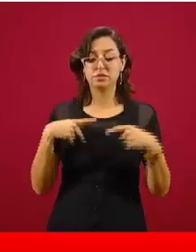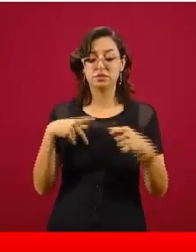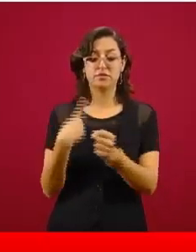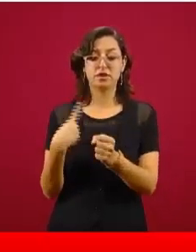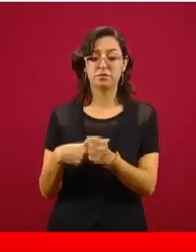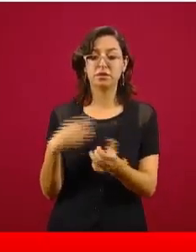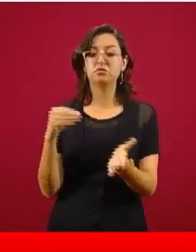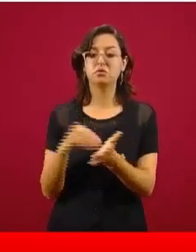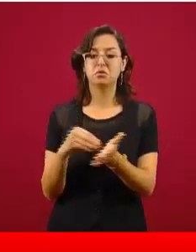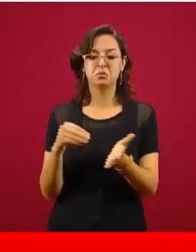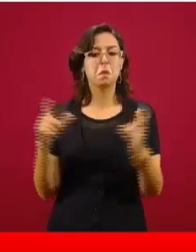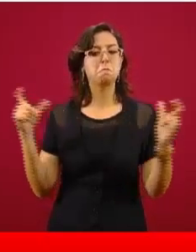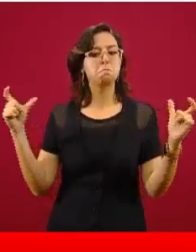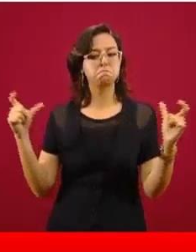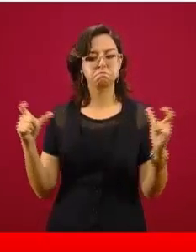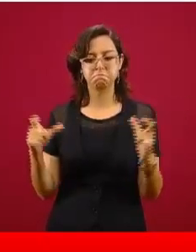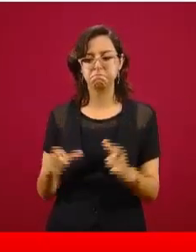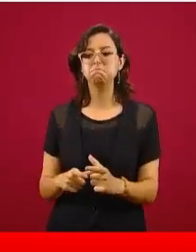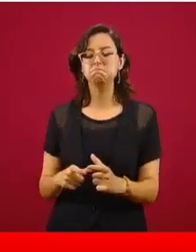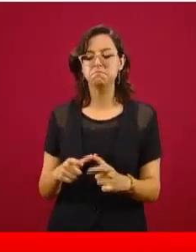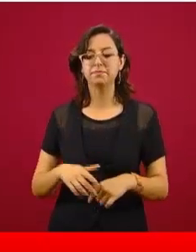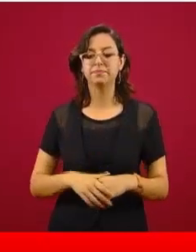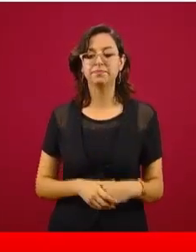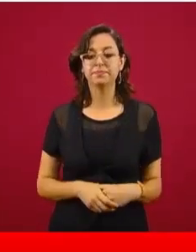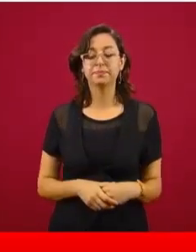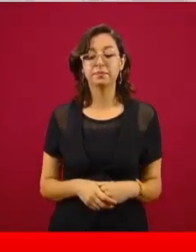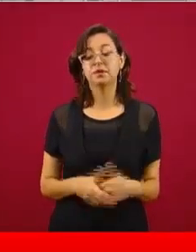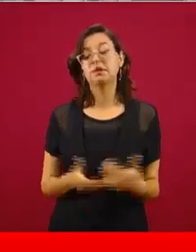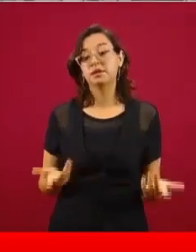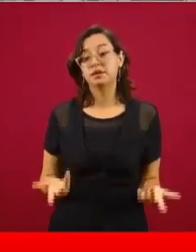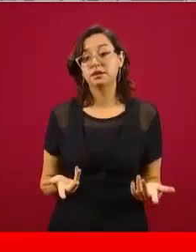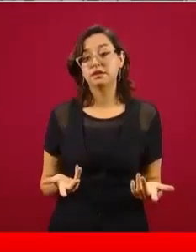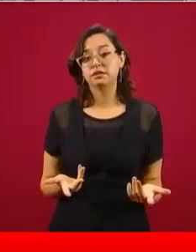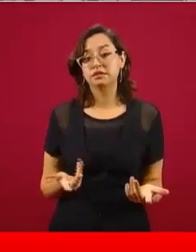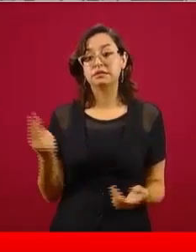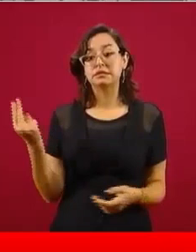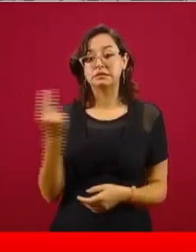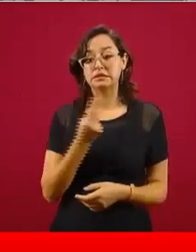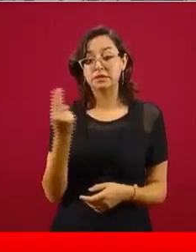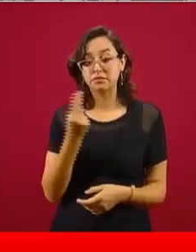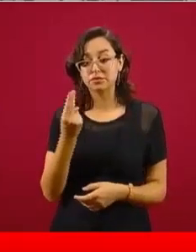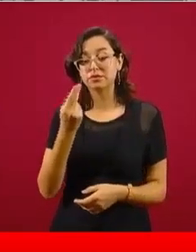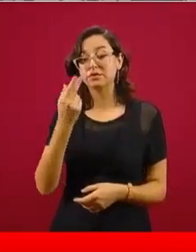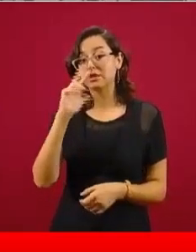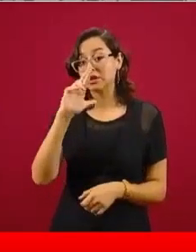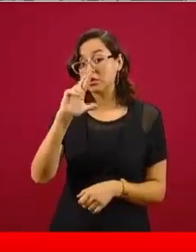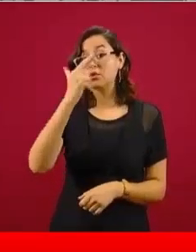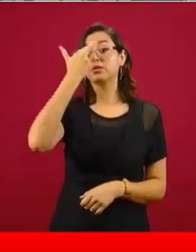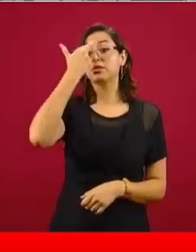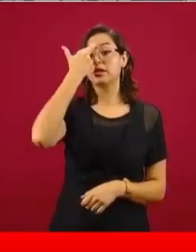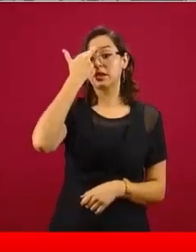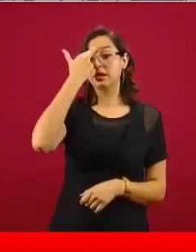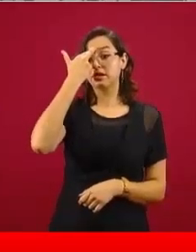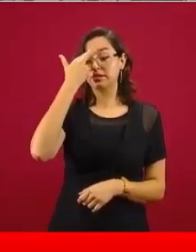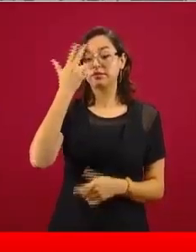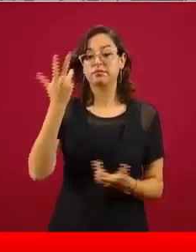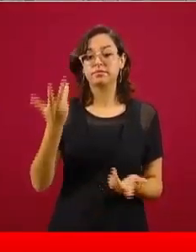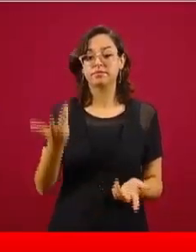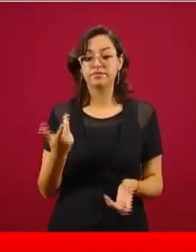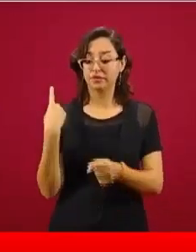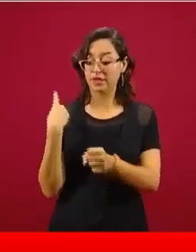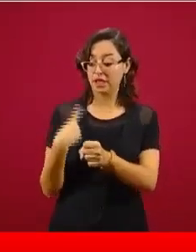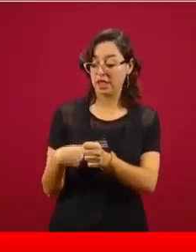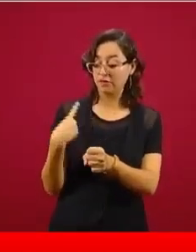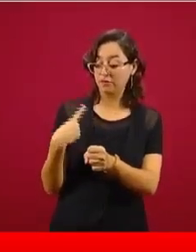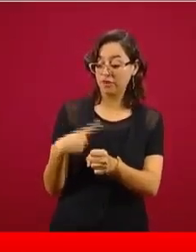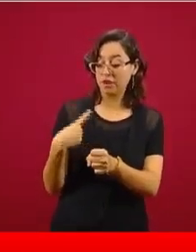importantemente. Y recordarles que esto es importante porque la carga de enfermedad, el motor de